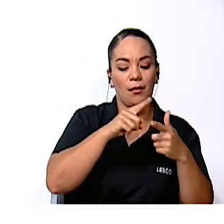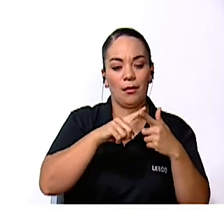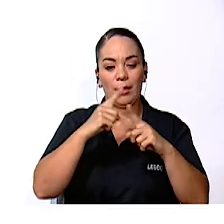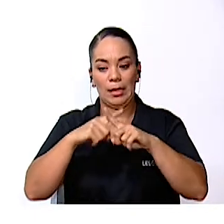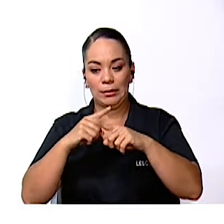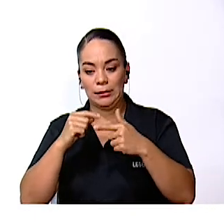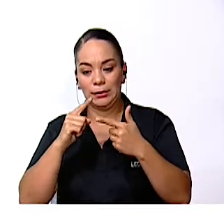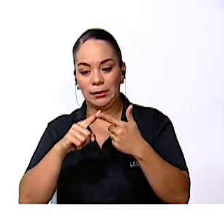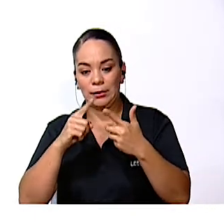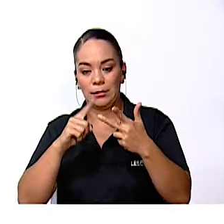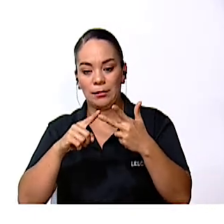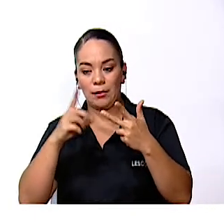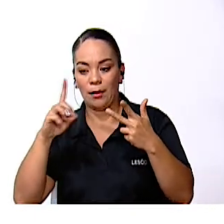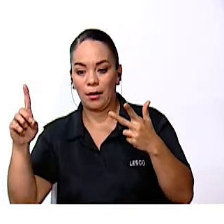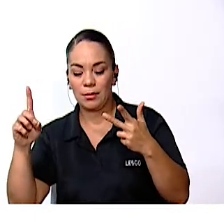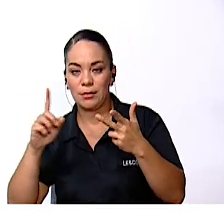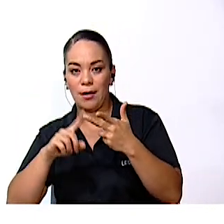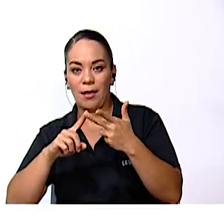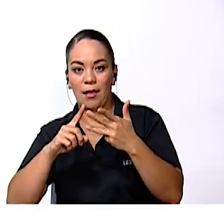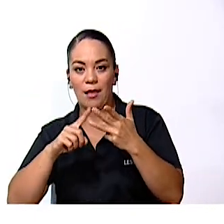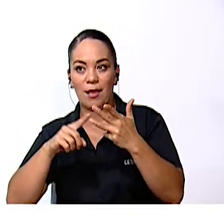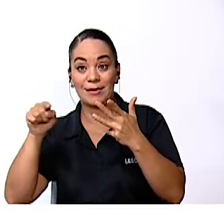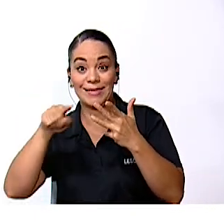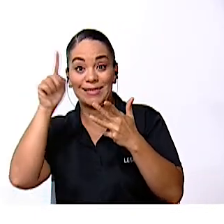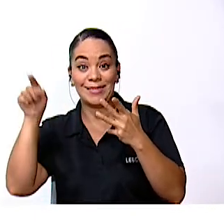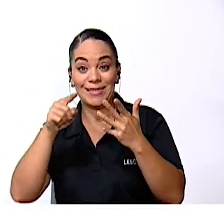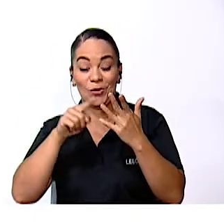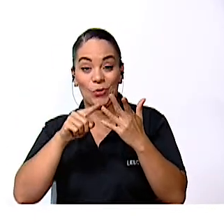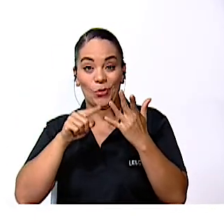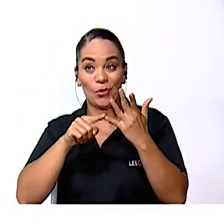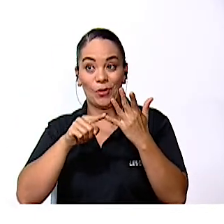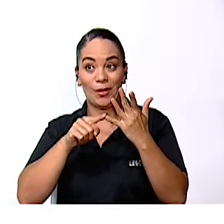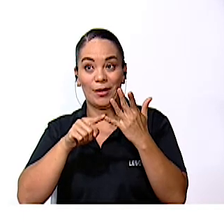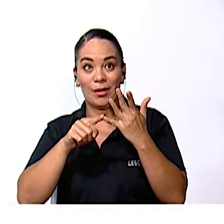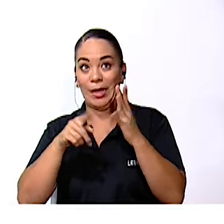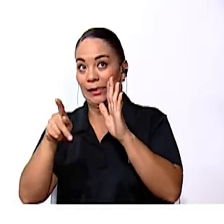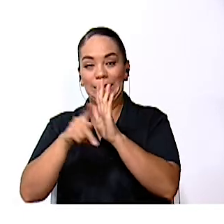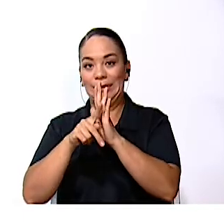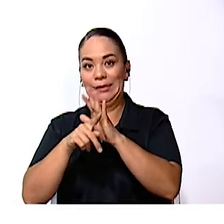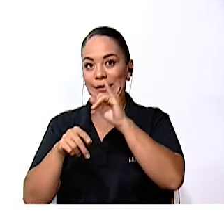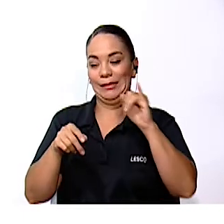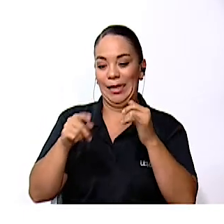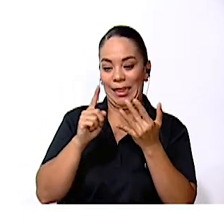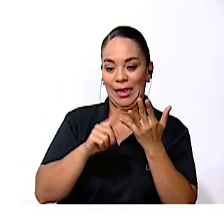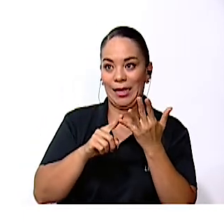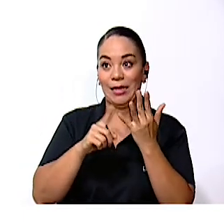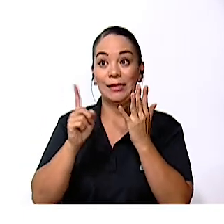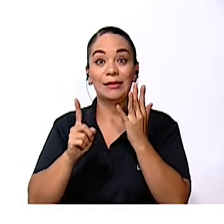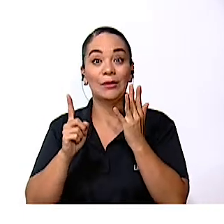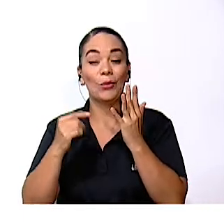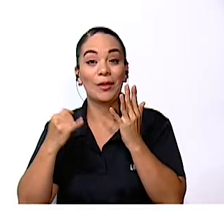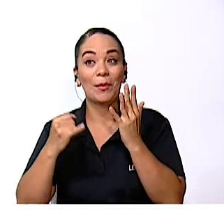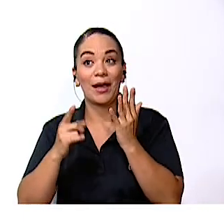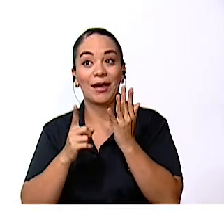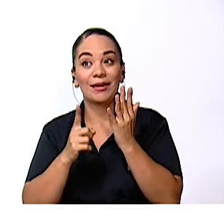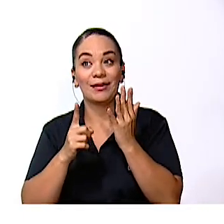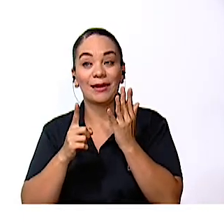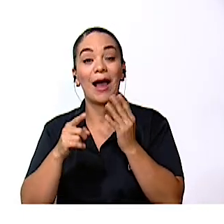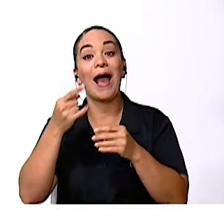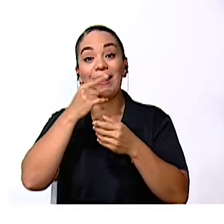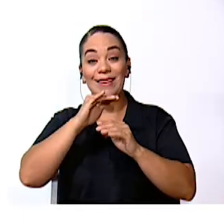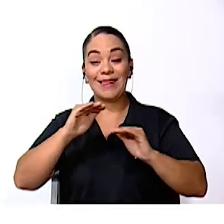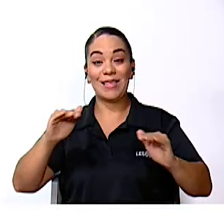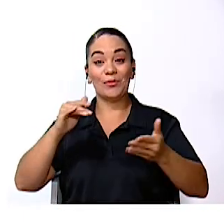Derecha Círculo Prohibido a la izquierda Y Niños de la